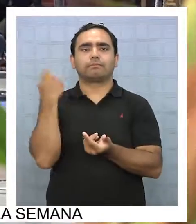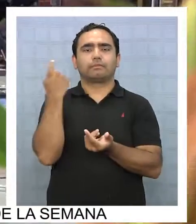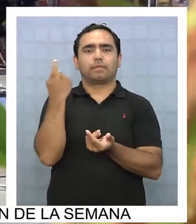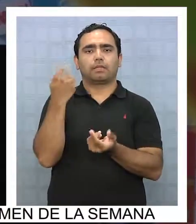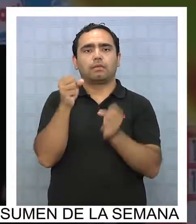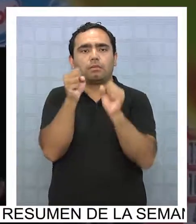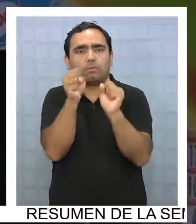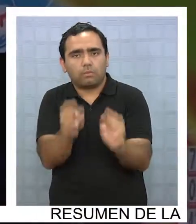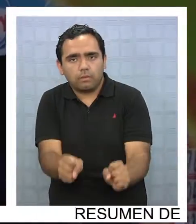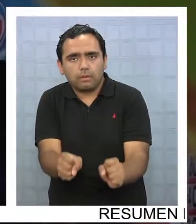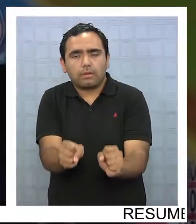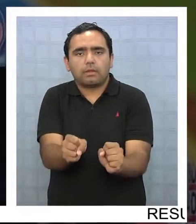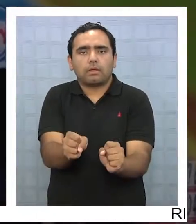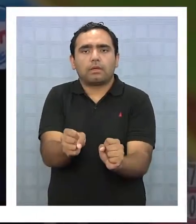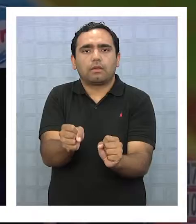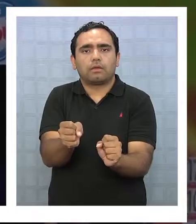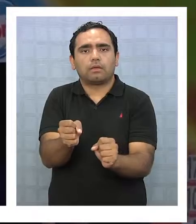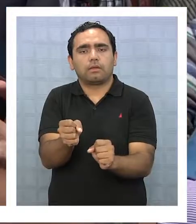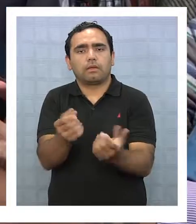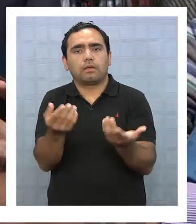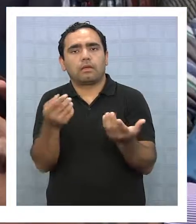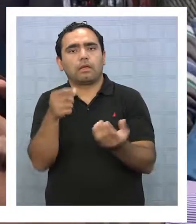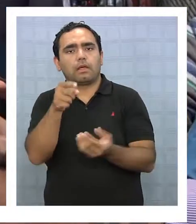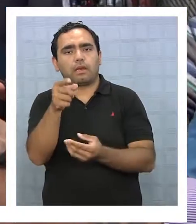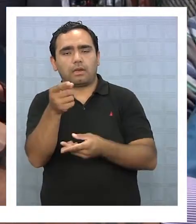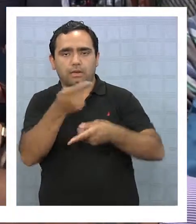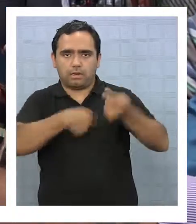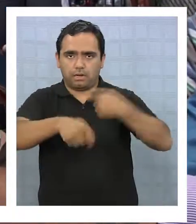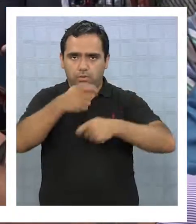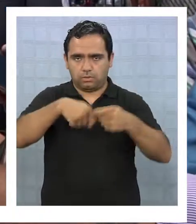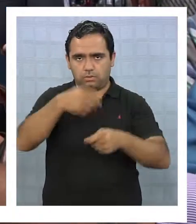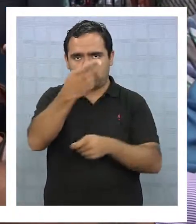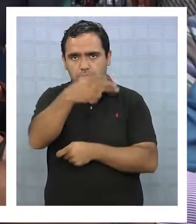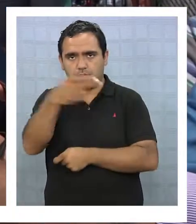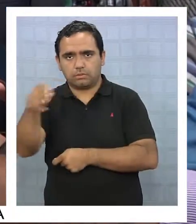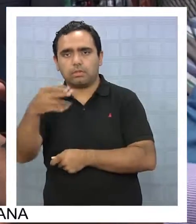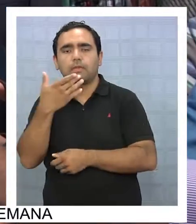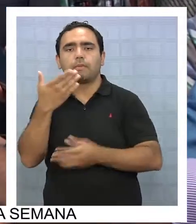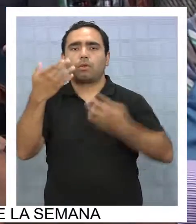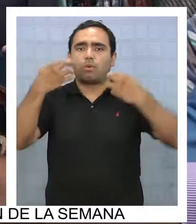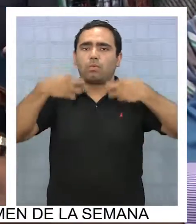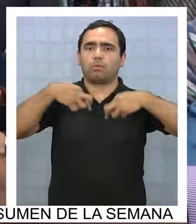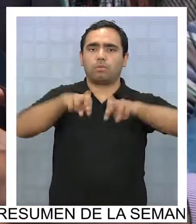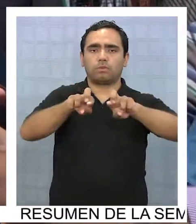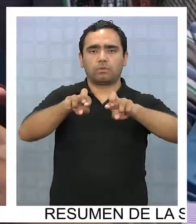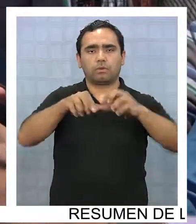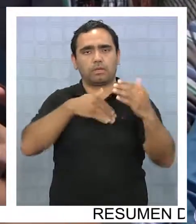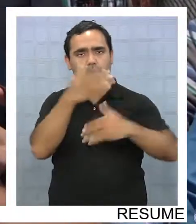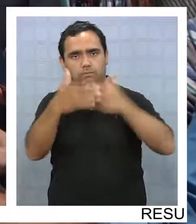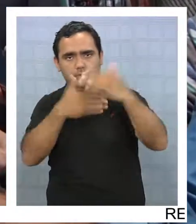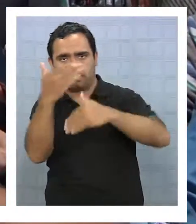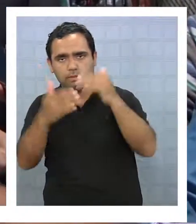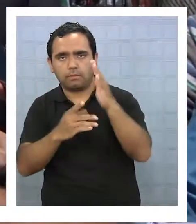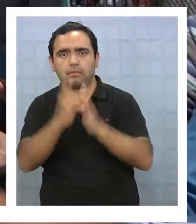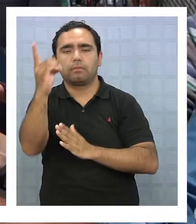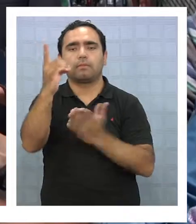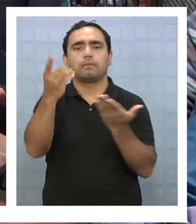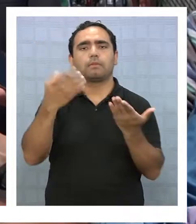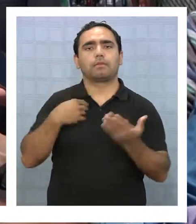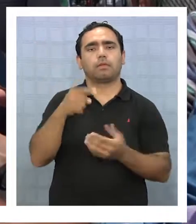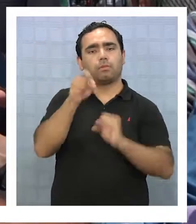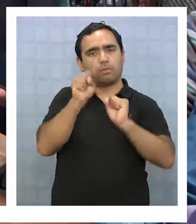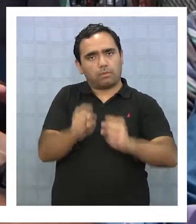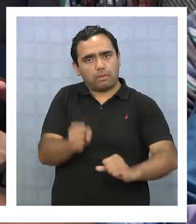poder implementar sus negocios, por ejemplo, dar oportunidades en cuanto al emprendimiento, en cuanto a poder